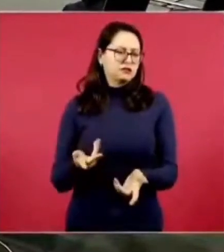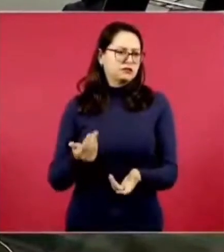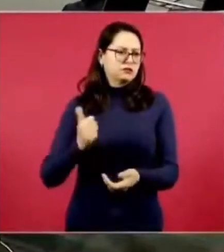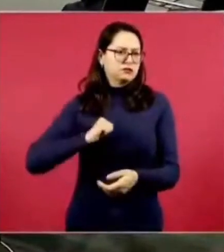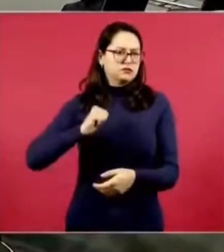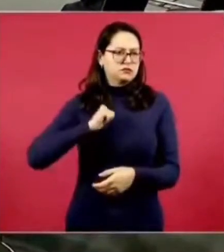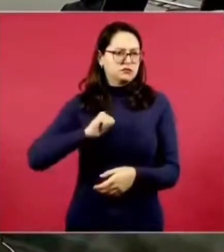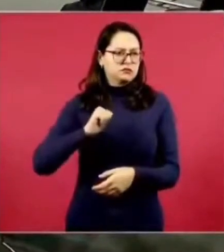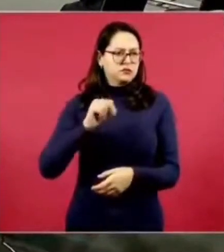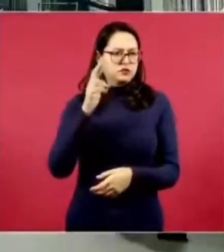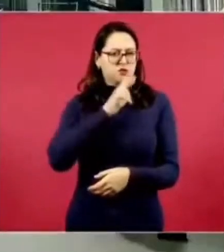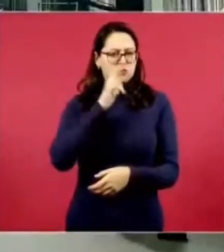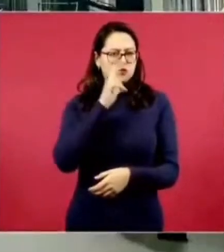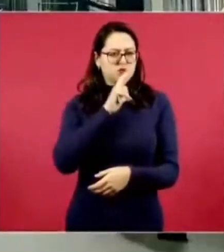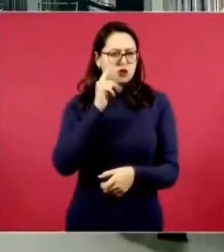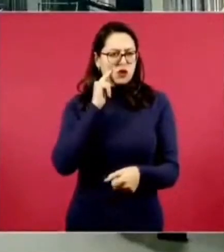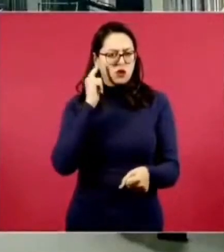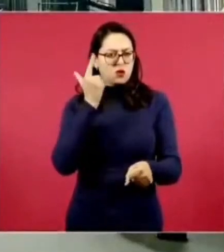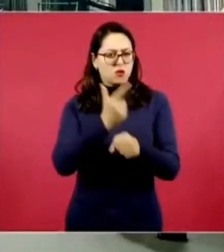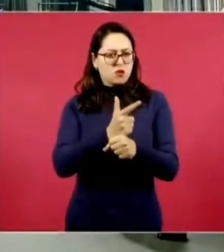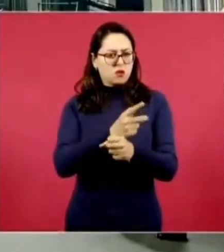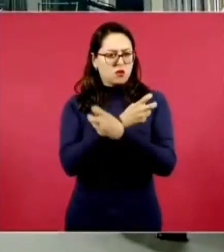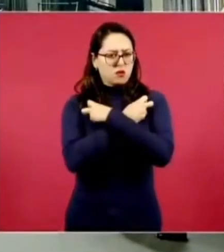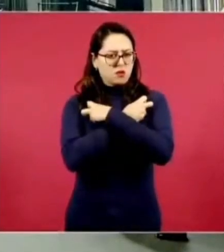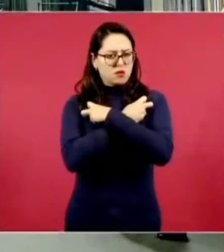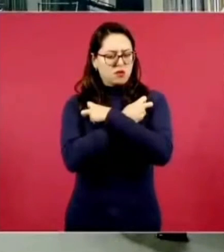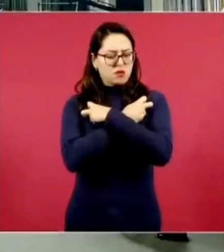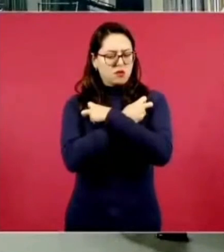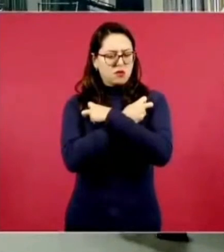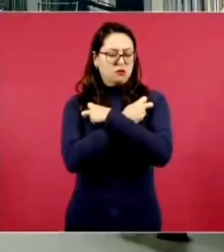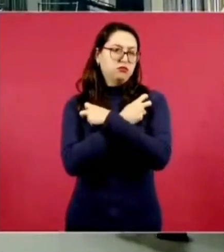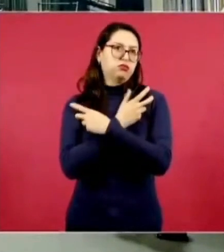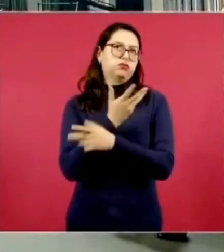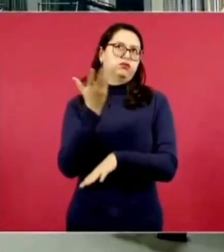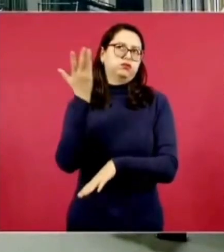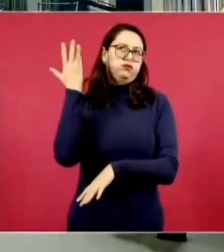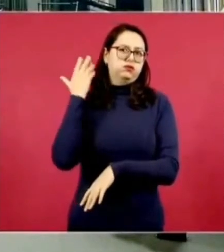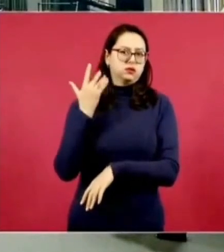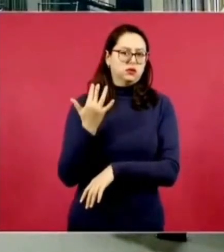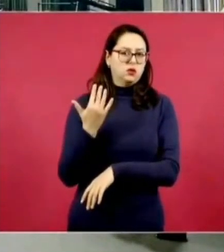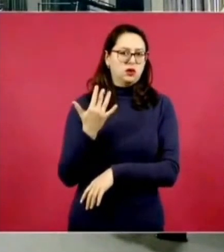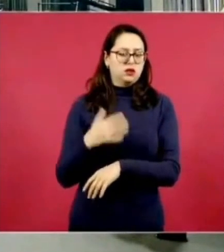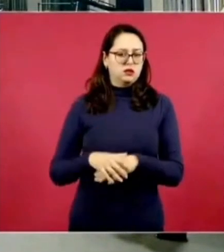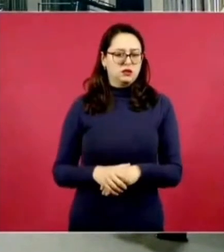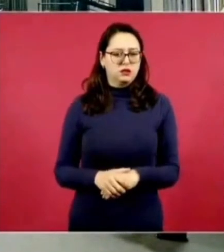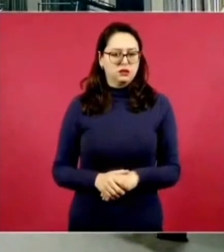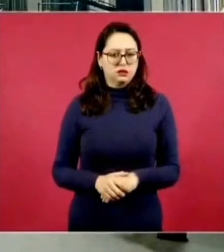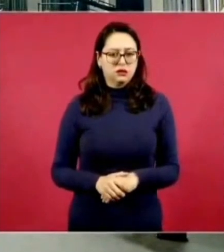la tumba en los años 50 Alberto